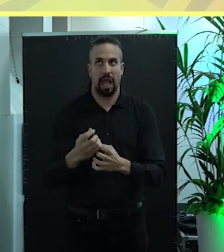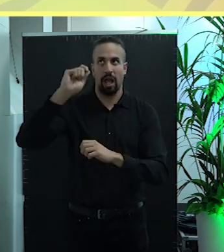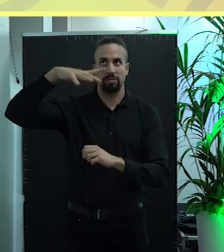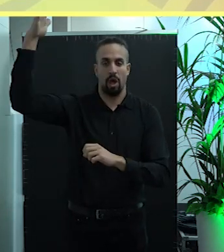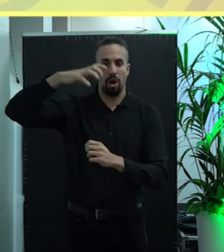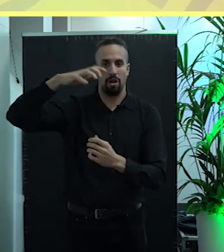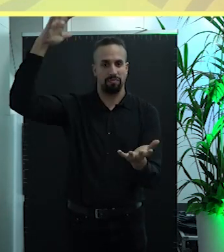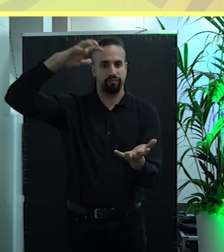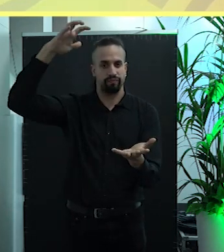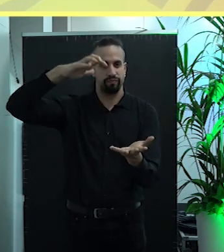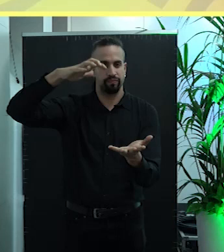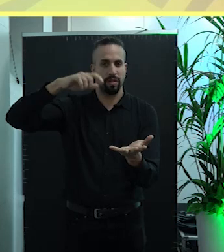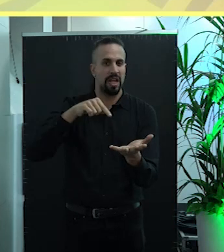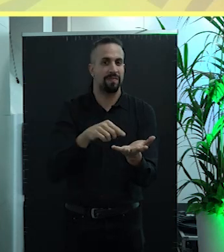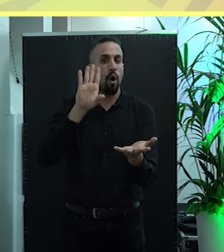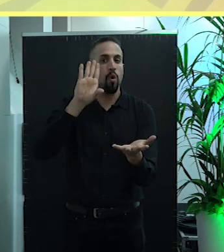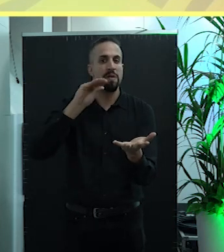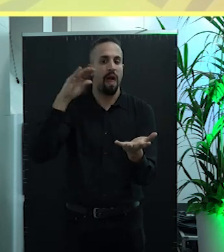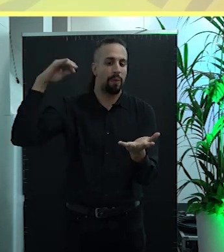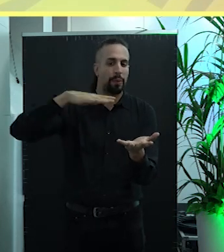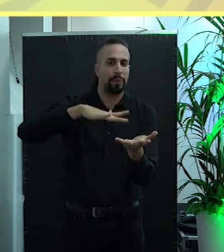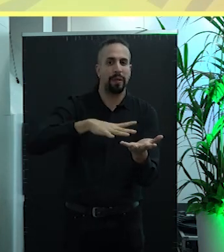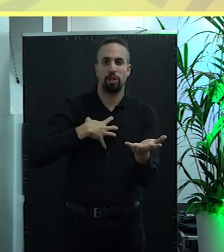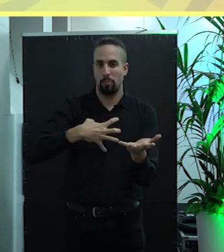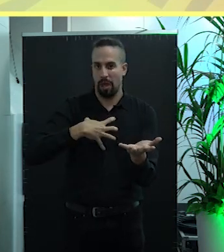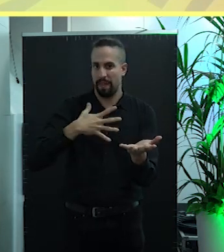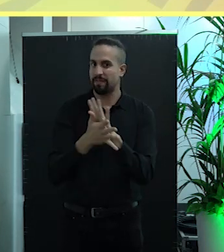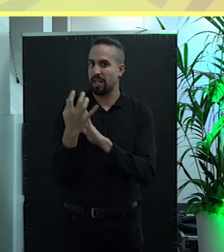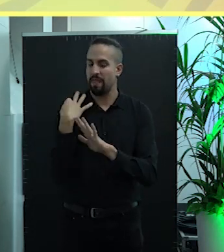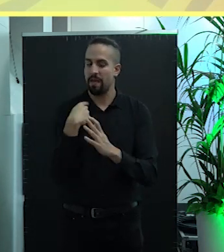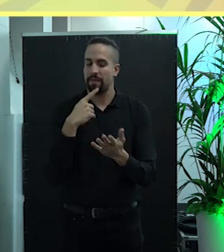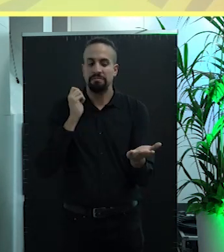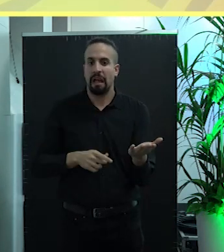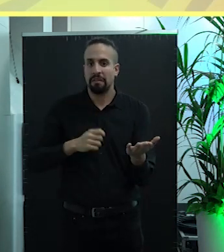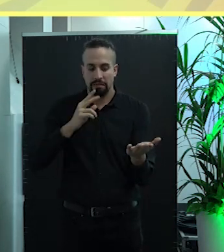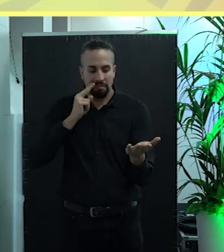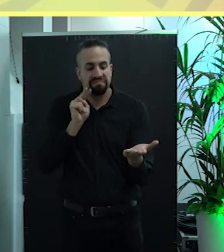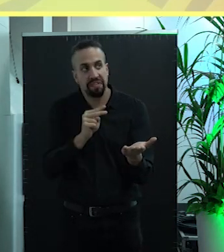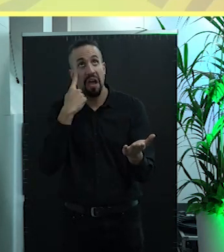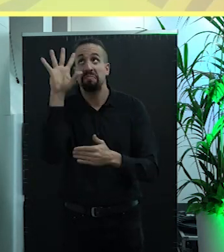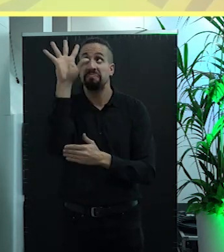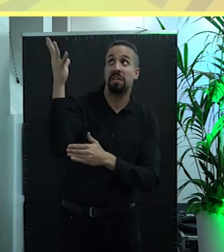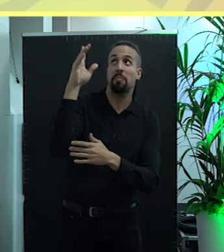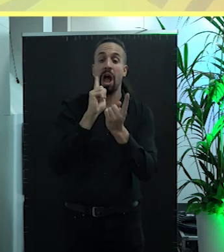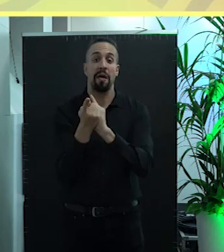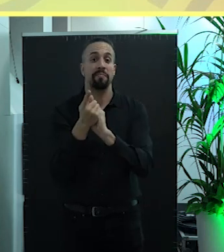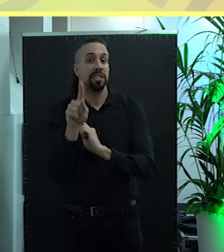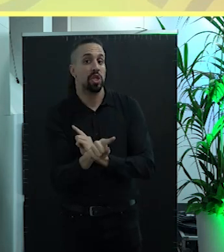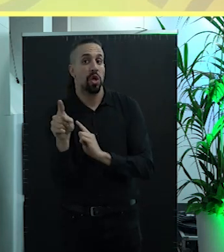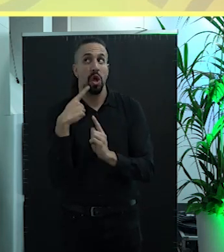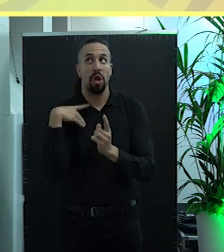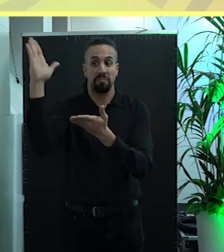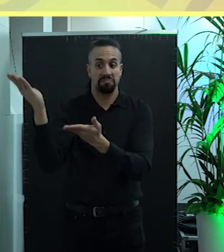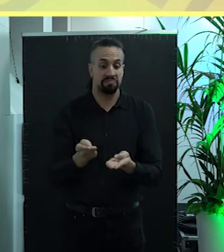no puede recibir humedad es decir que tienes que estar constantemente mirando a ver si va a cambiar el tiempo y recogiéndola